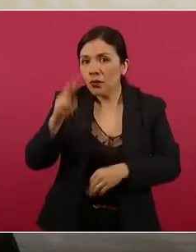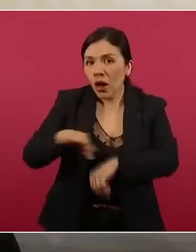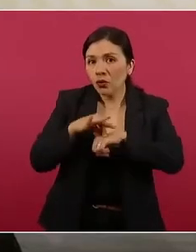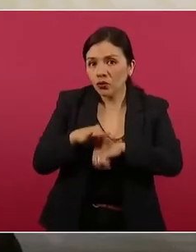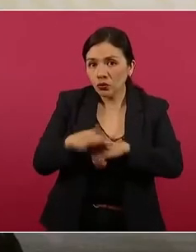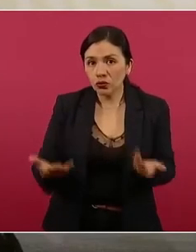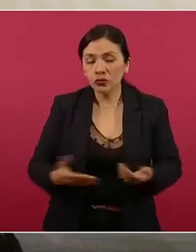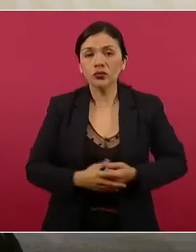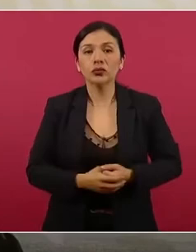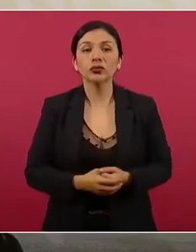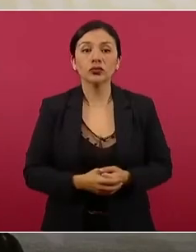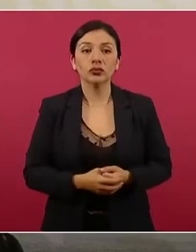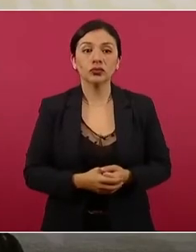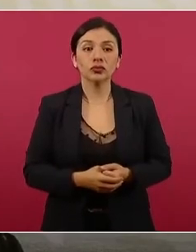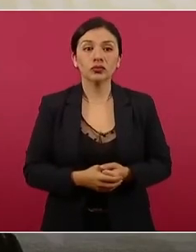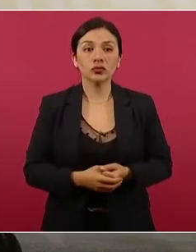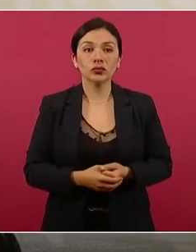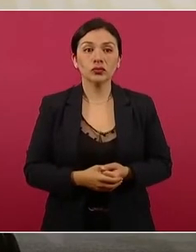Adelante.